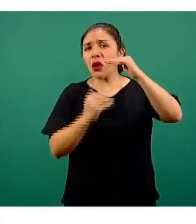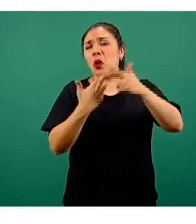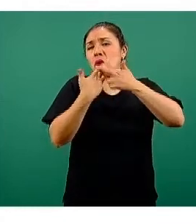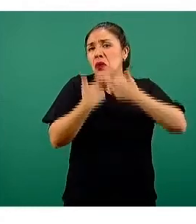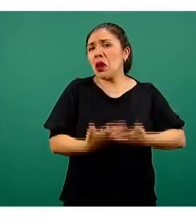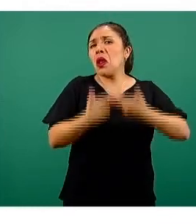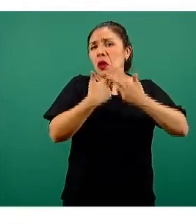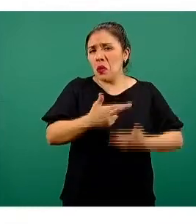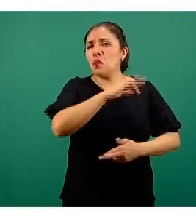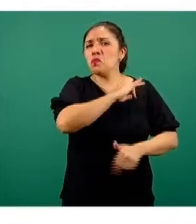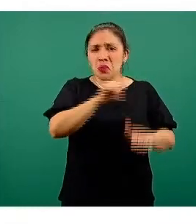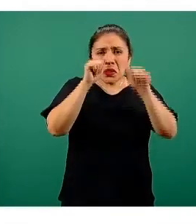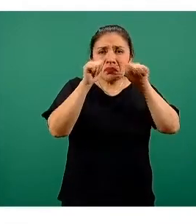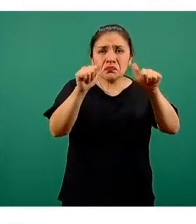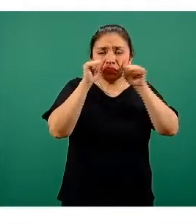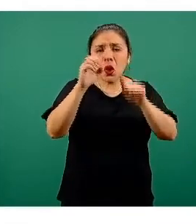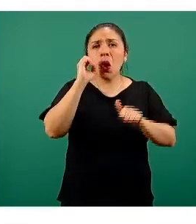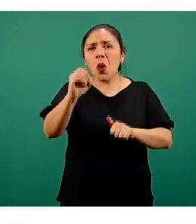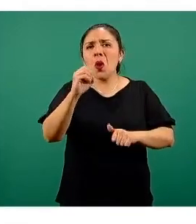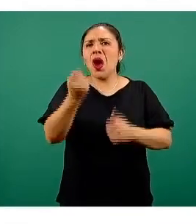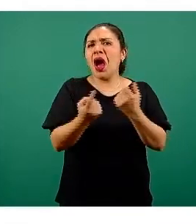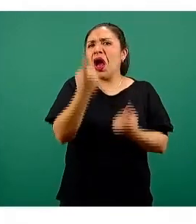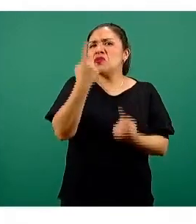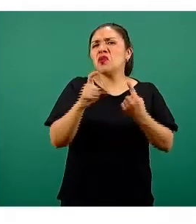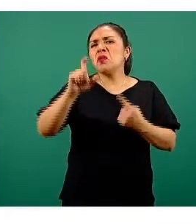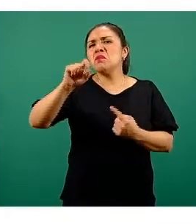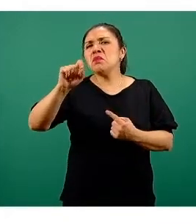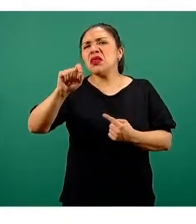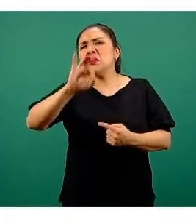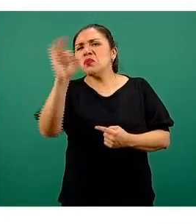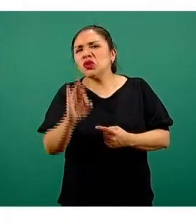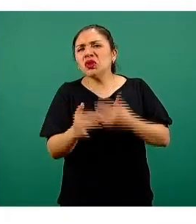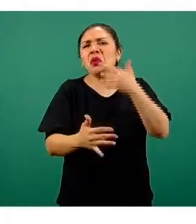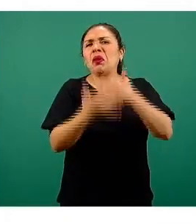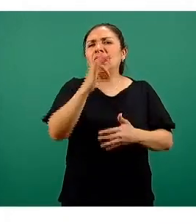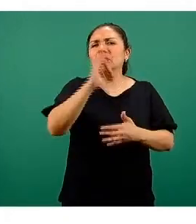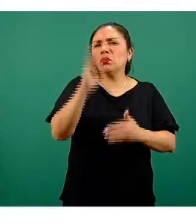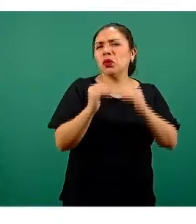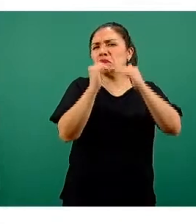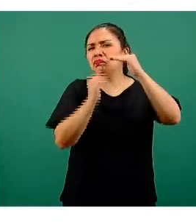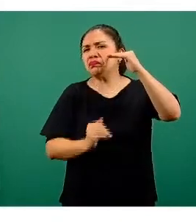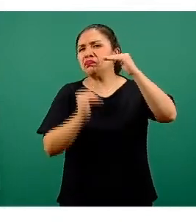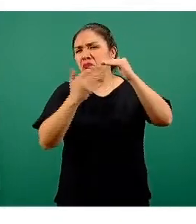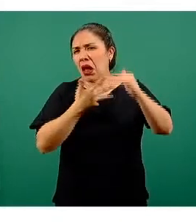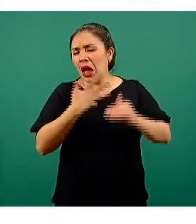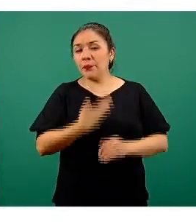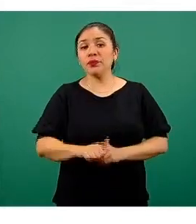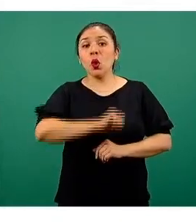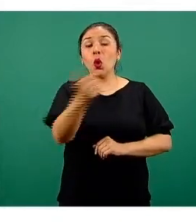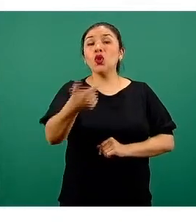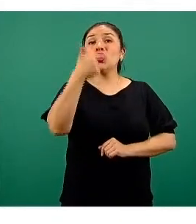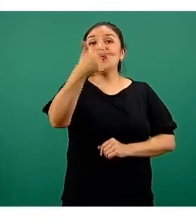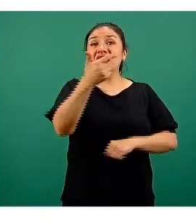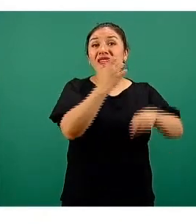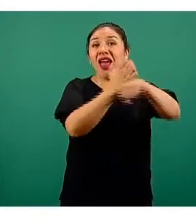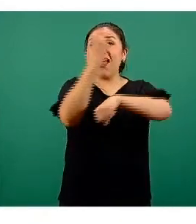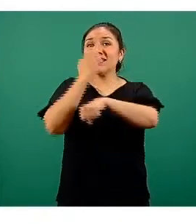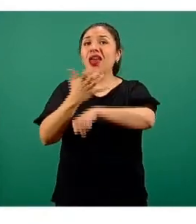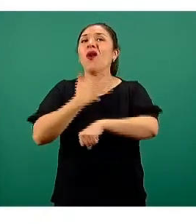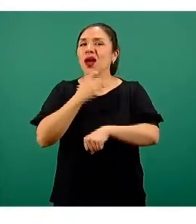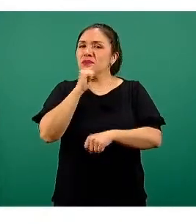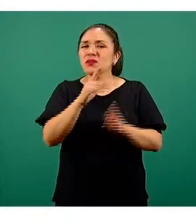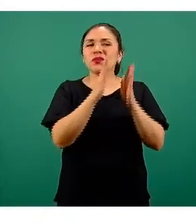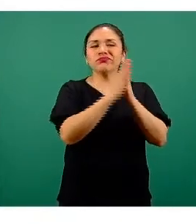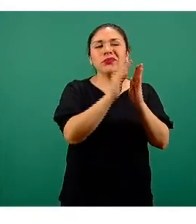Algunas de ellas inclusive tienen menos del 20% y menos del 15% de ocupación. 7 están en 13 rango de entre 69